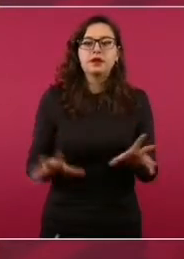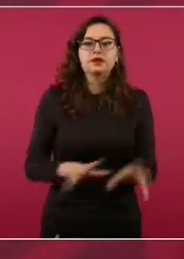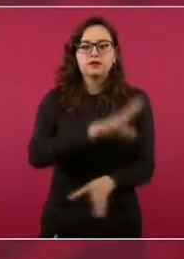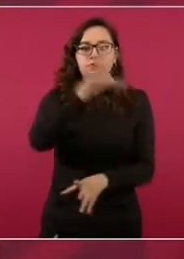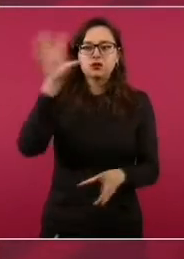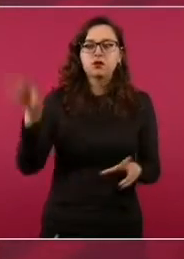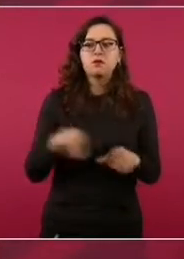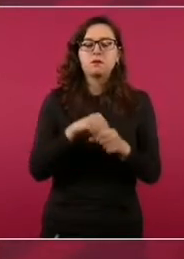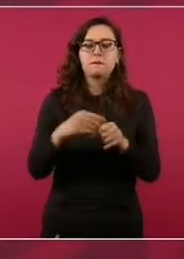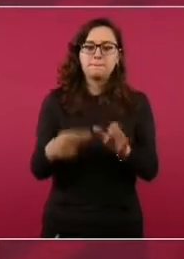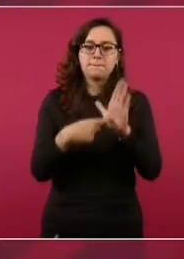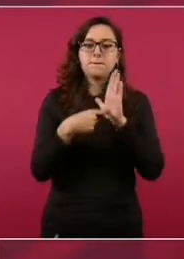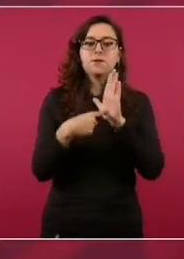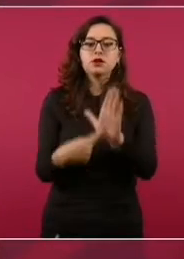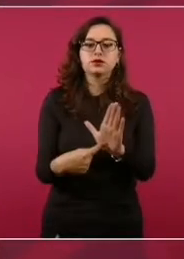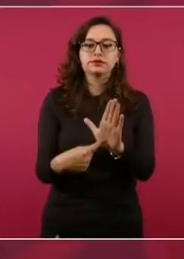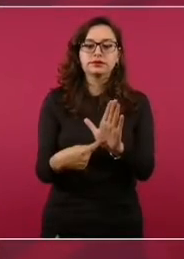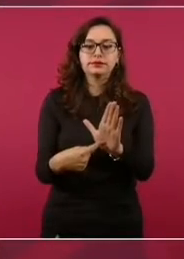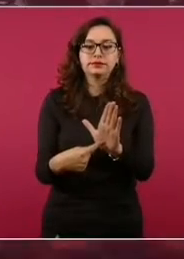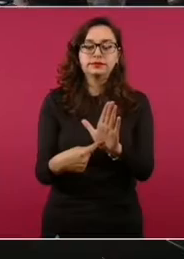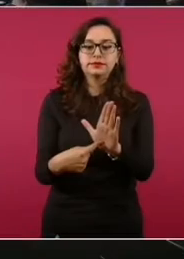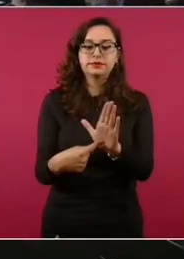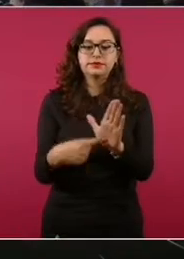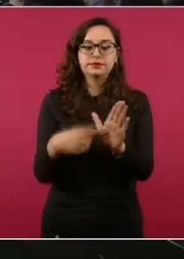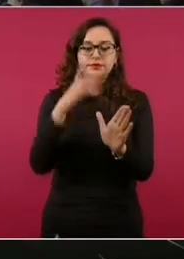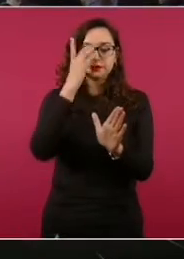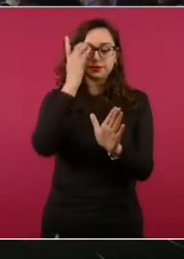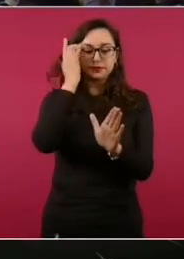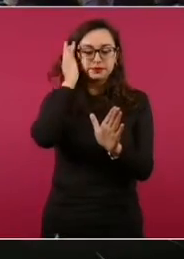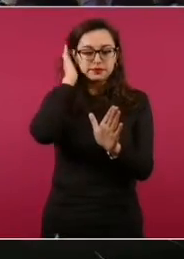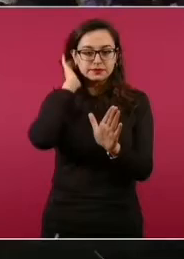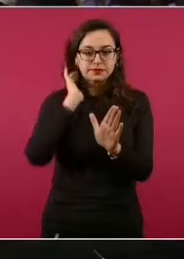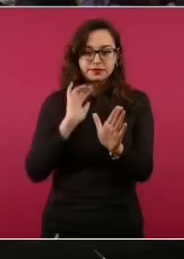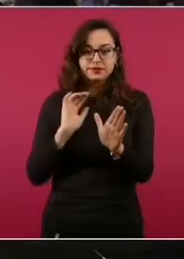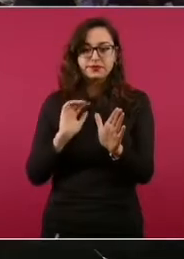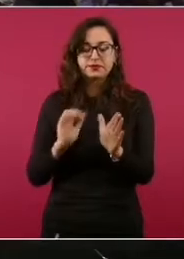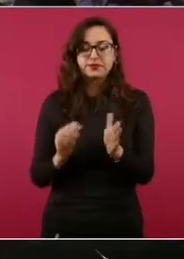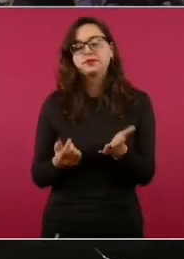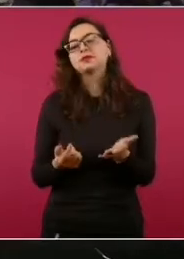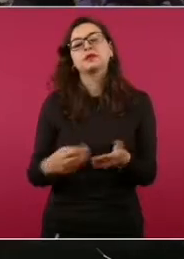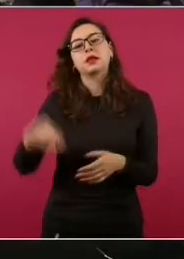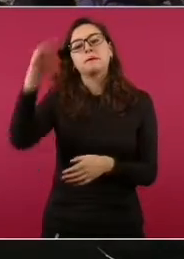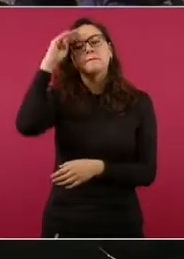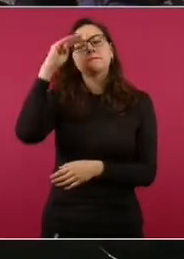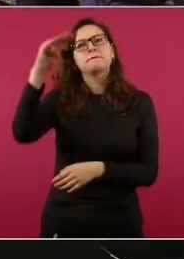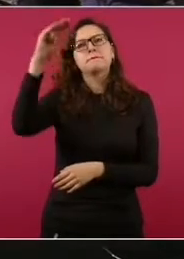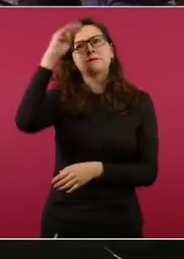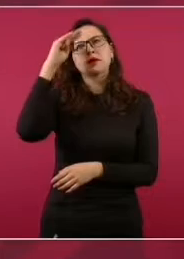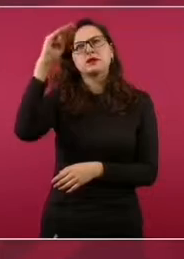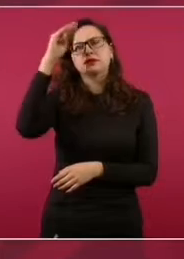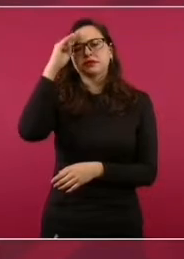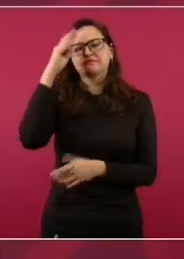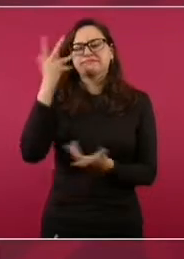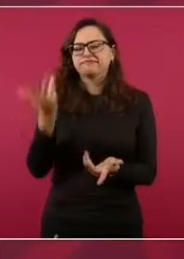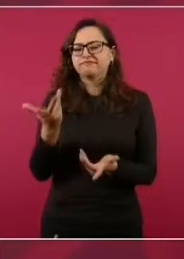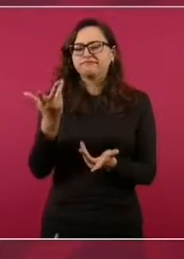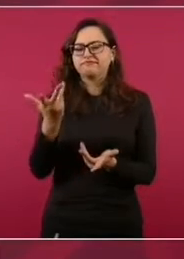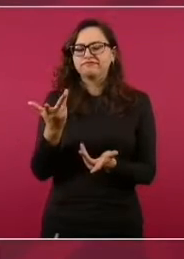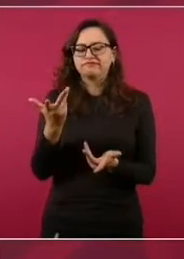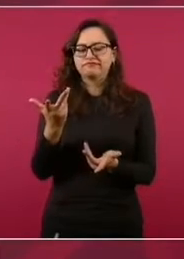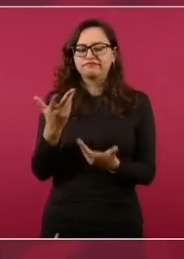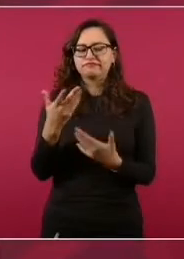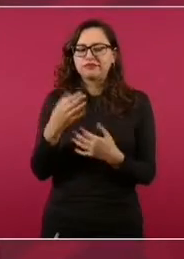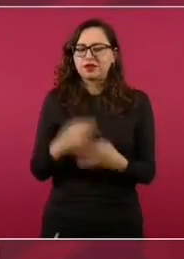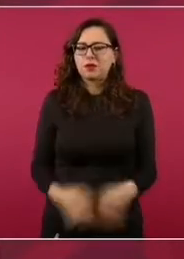pensando siempre en la no repetición,